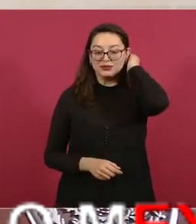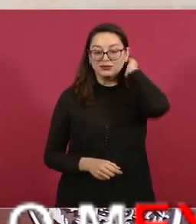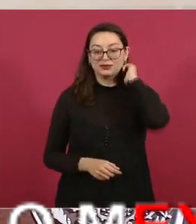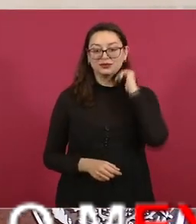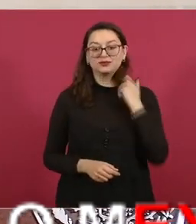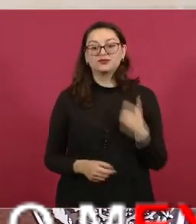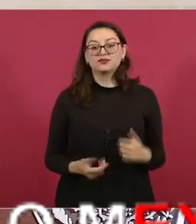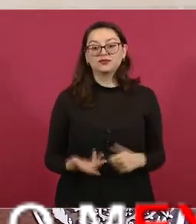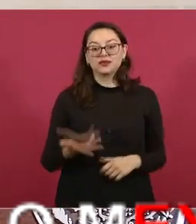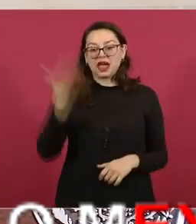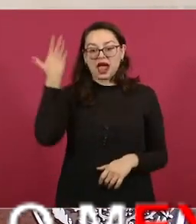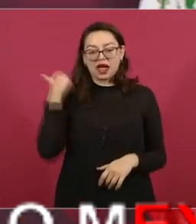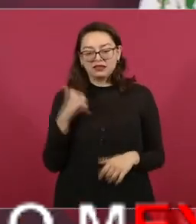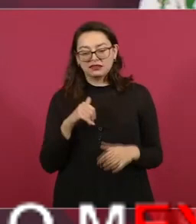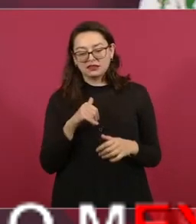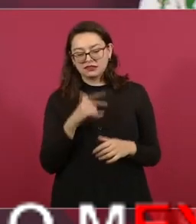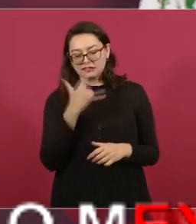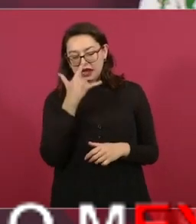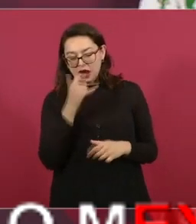confundían